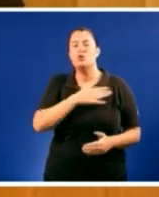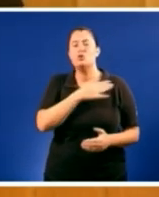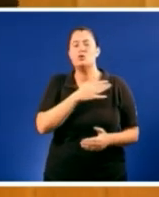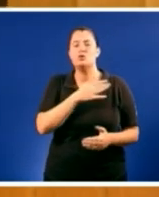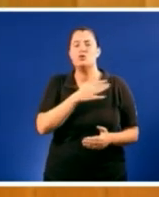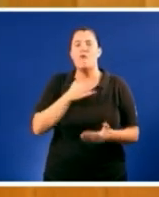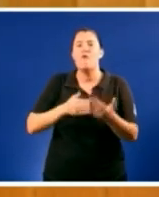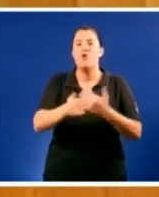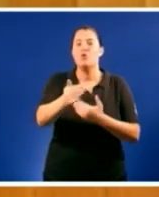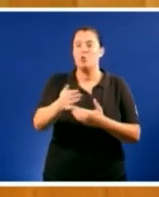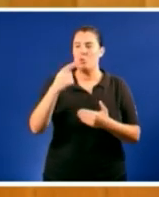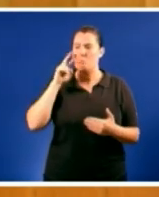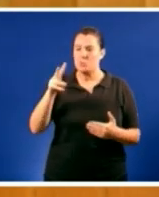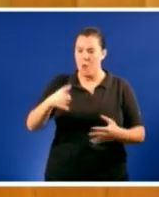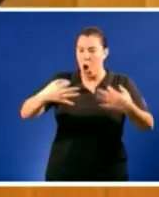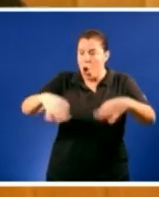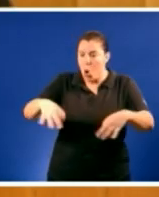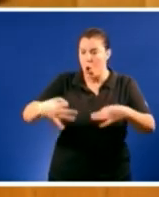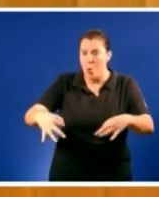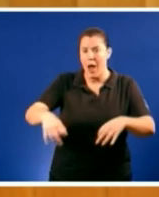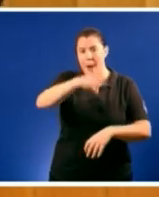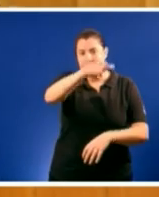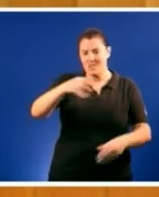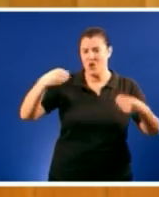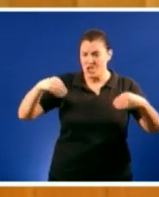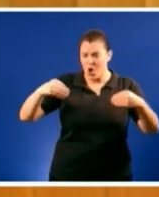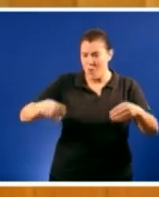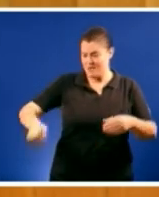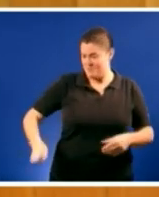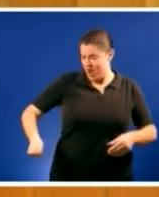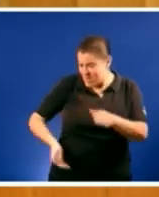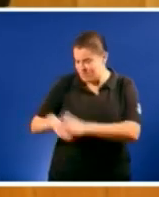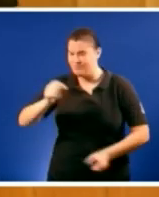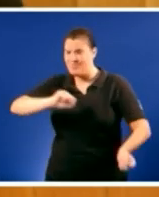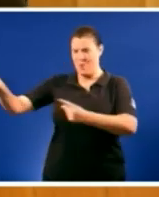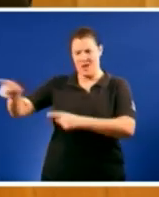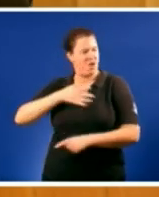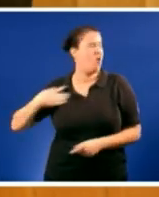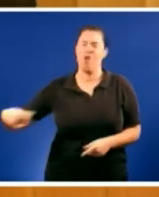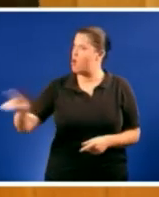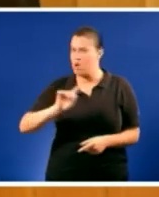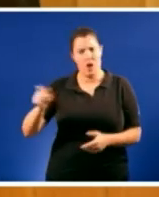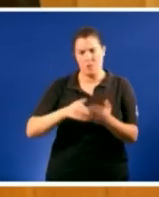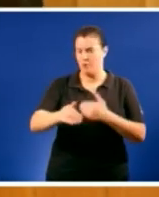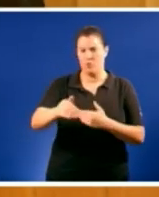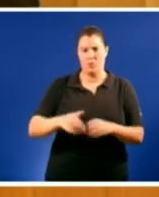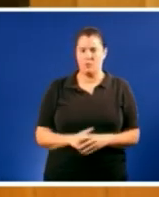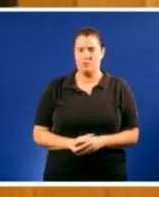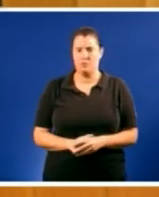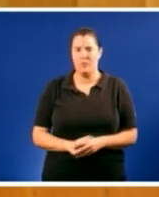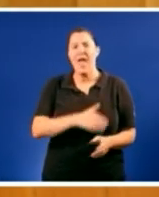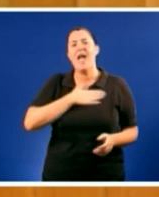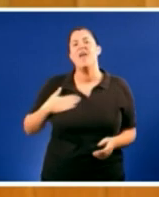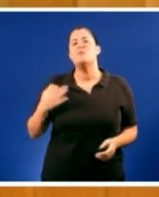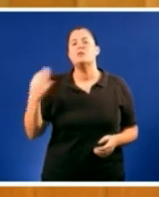normal darlle aos mozos unha maleta para emigraren non queremos ese futuro señor Fijo queremos